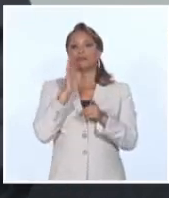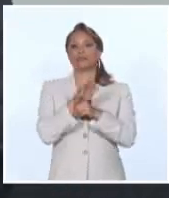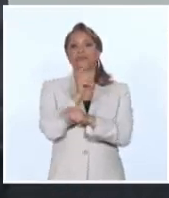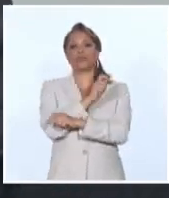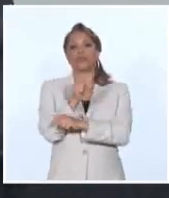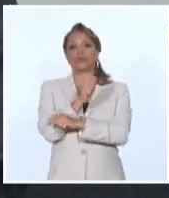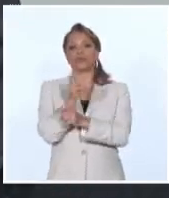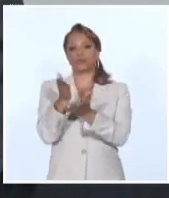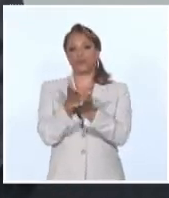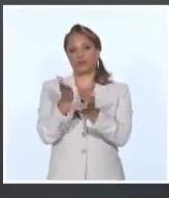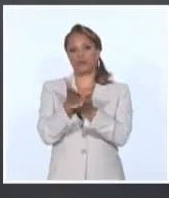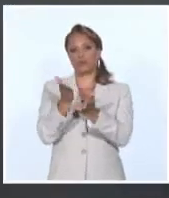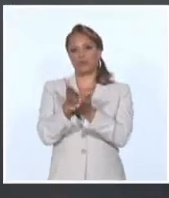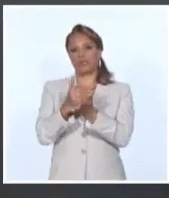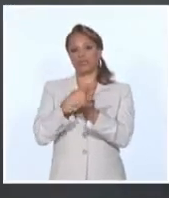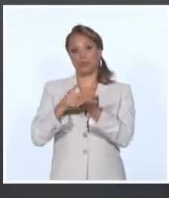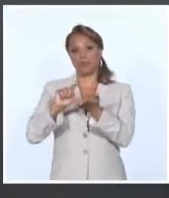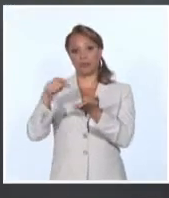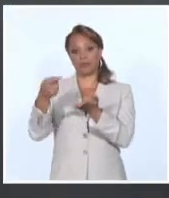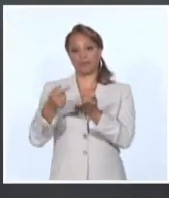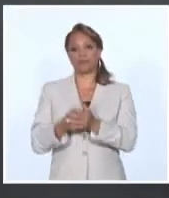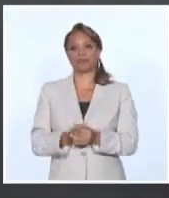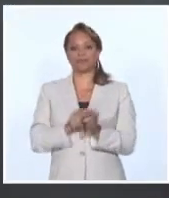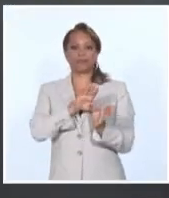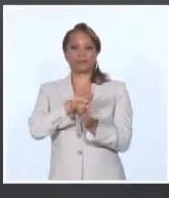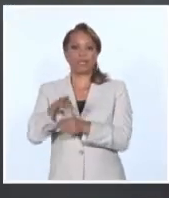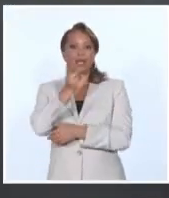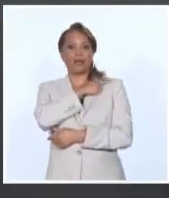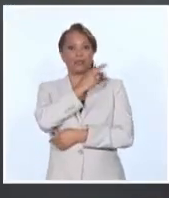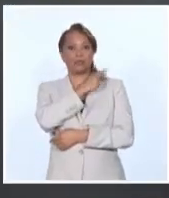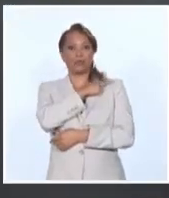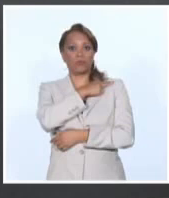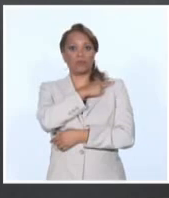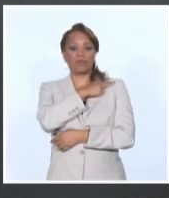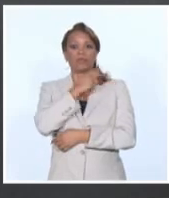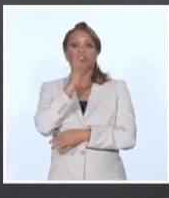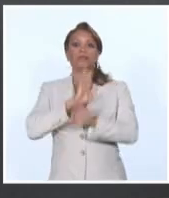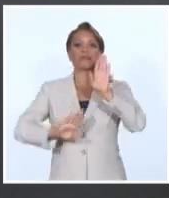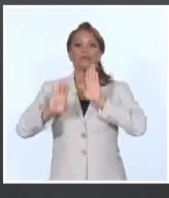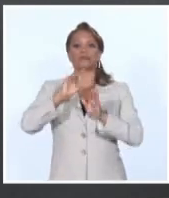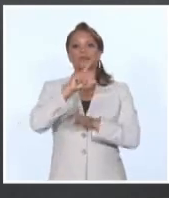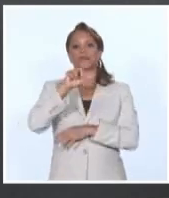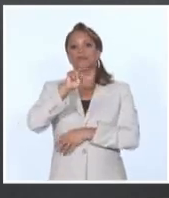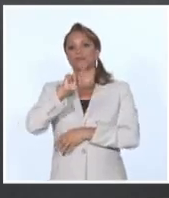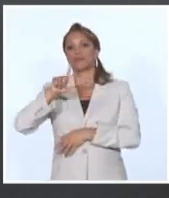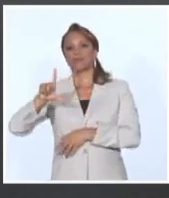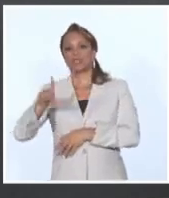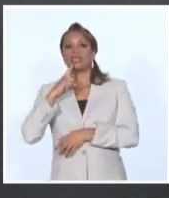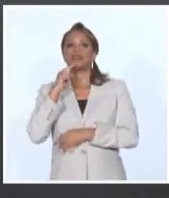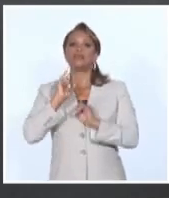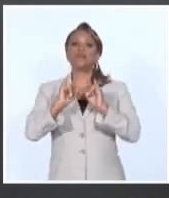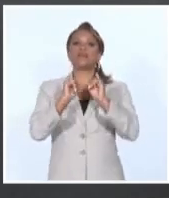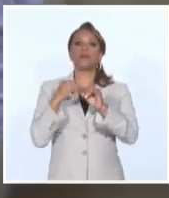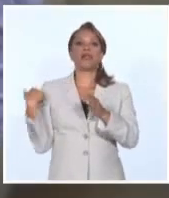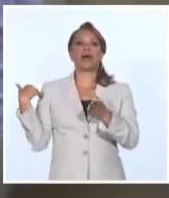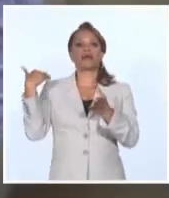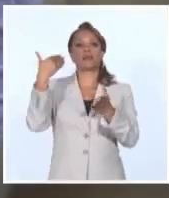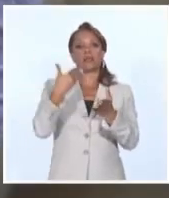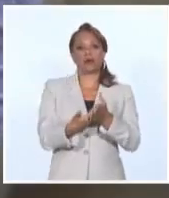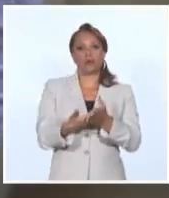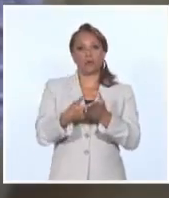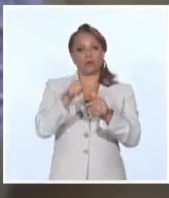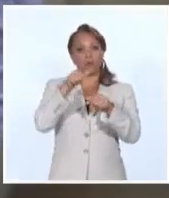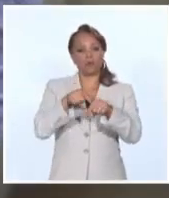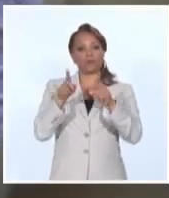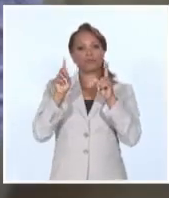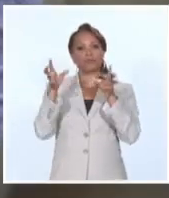la semana que viene. Las autoridades del Estado Mayor Nacional de la Defensa Civil informaron que hasta el momento en que se desarrolló este encuentro